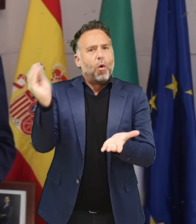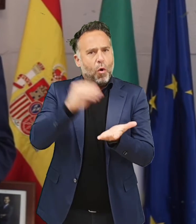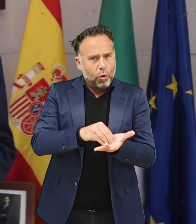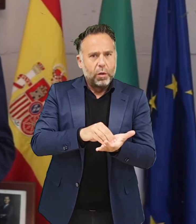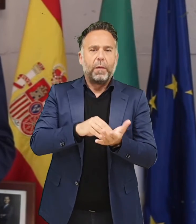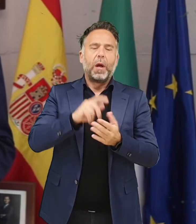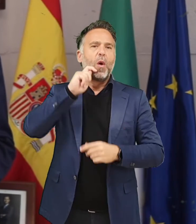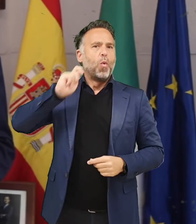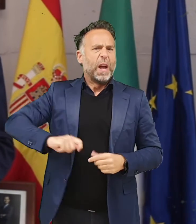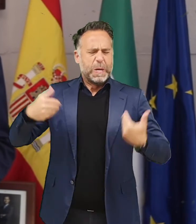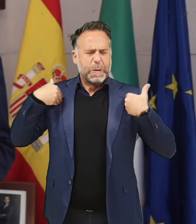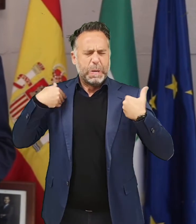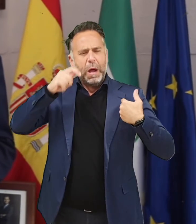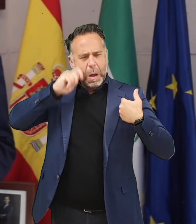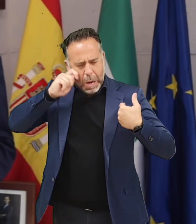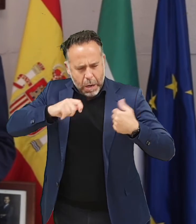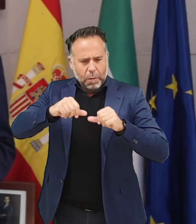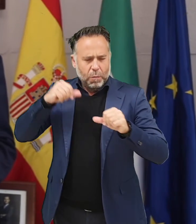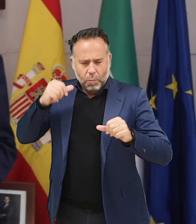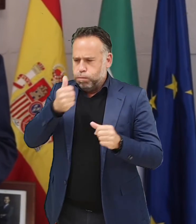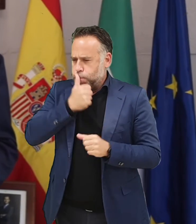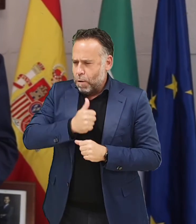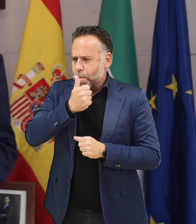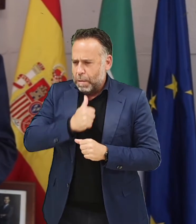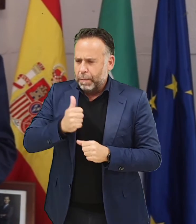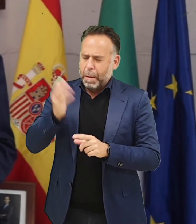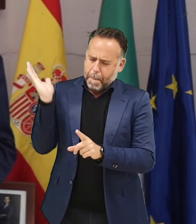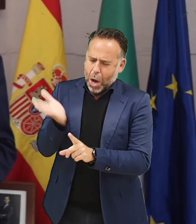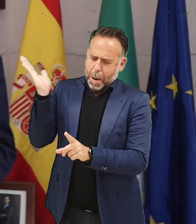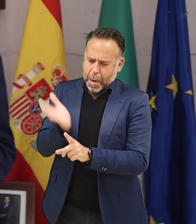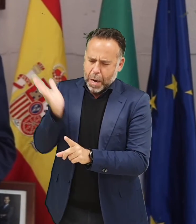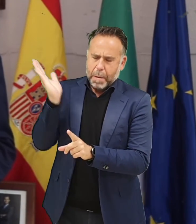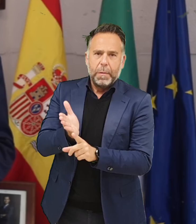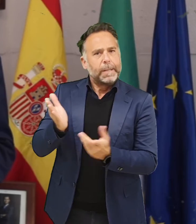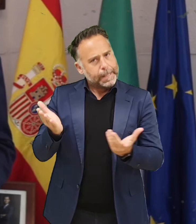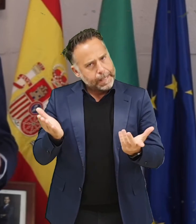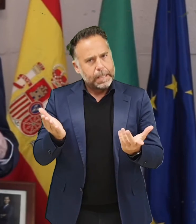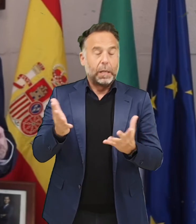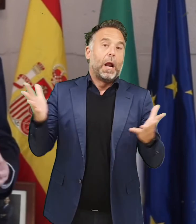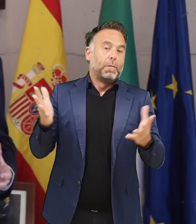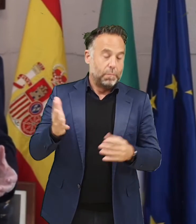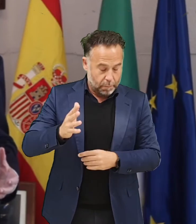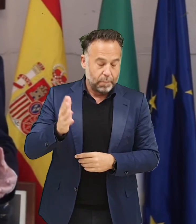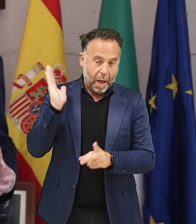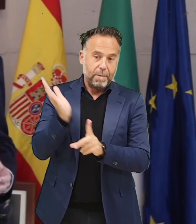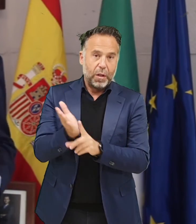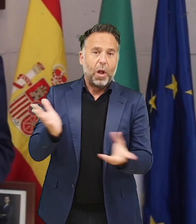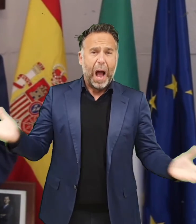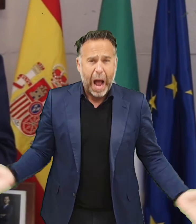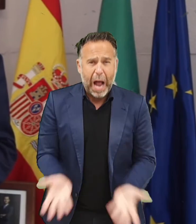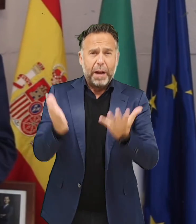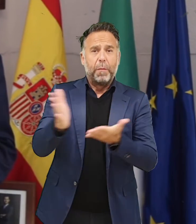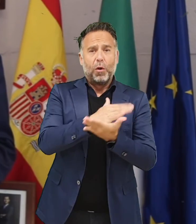vuelva pronto al corazón de Europa, a la Ucrania que sufre, que llora, que está martirizada